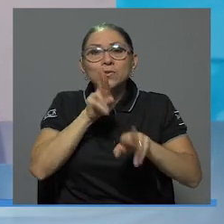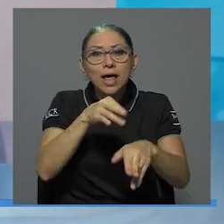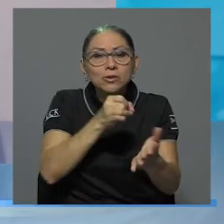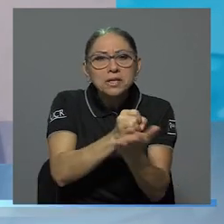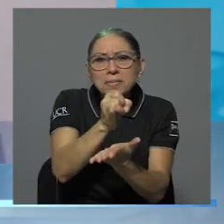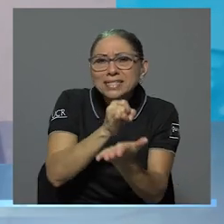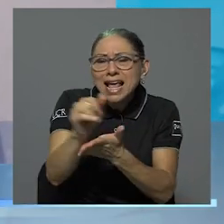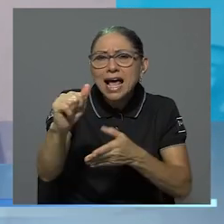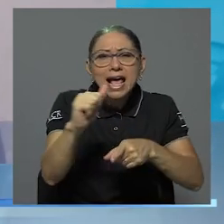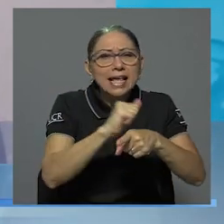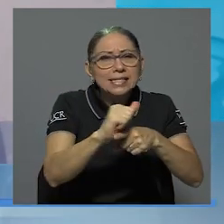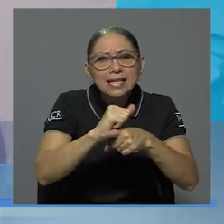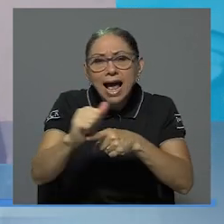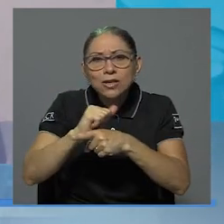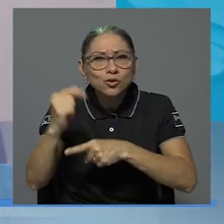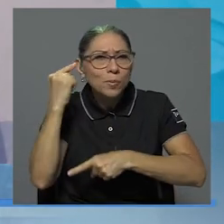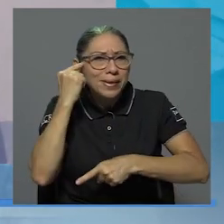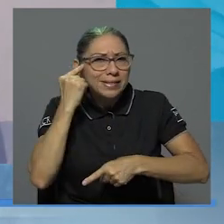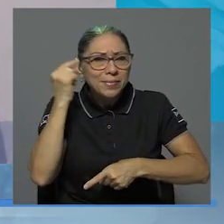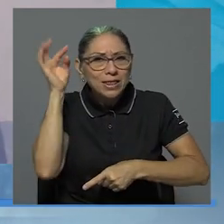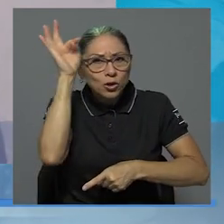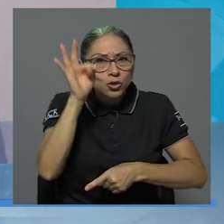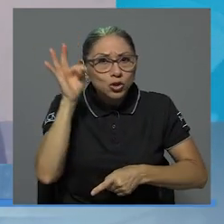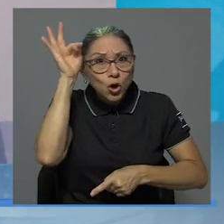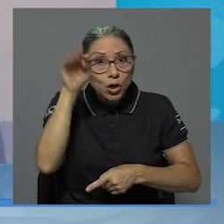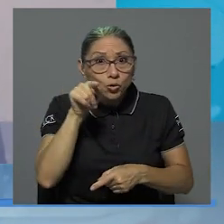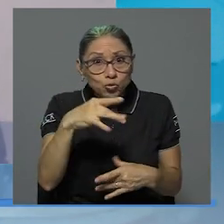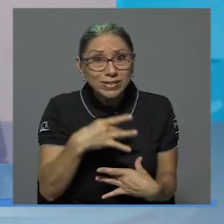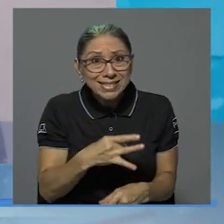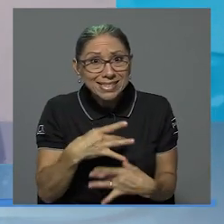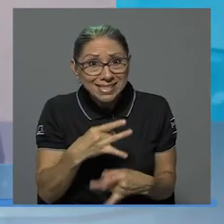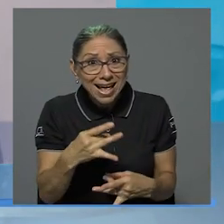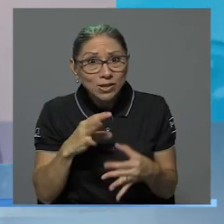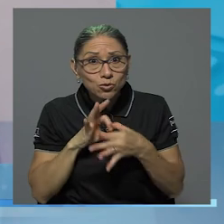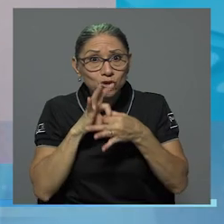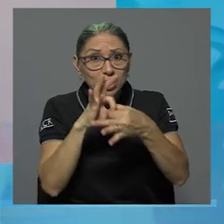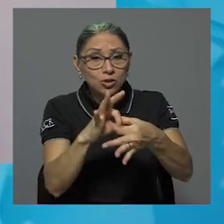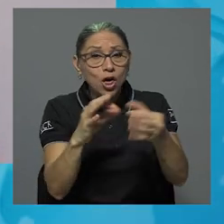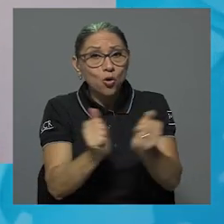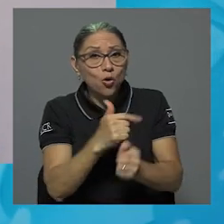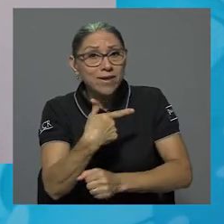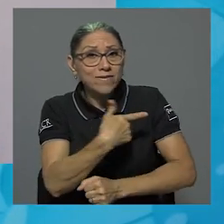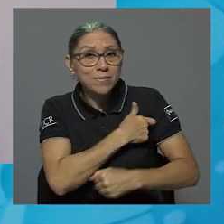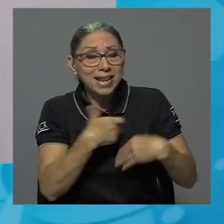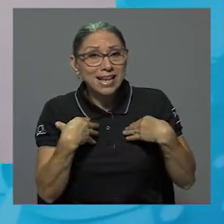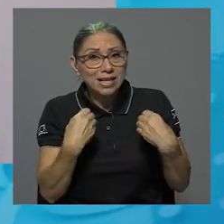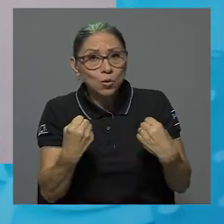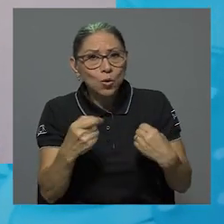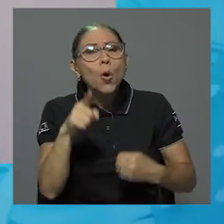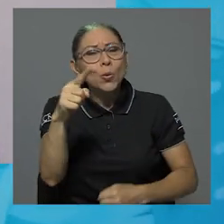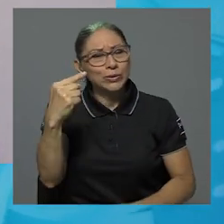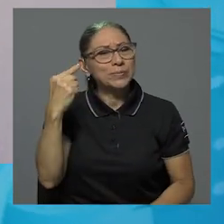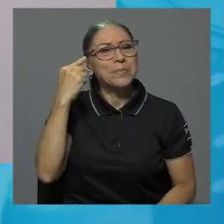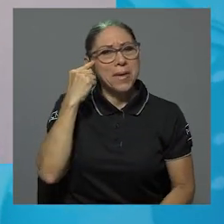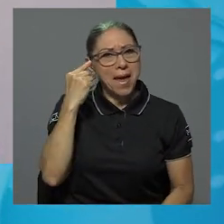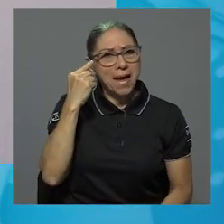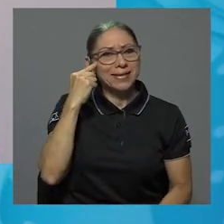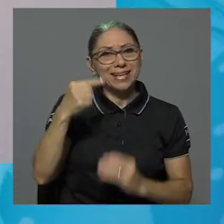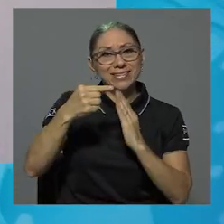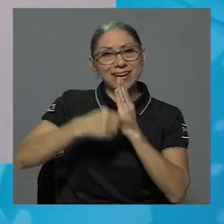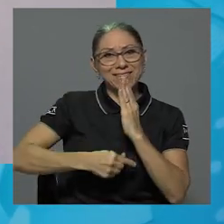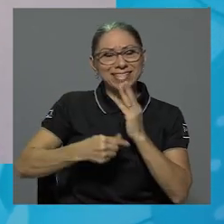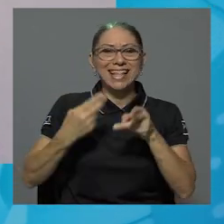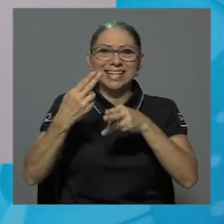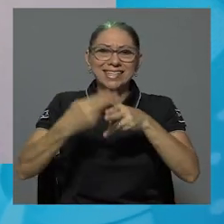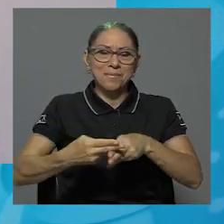sus ensayos, sus pensamientos teóricos en términos de la enfermería y la salud para que piensen en la revista